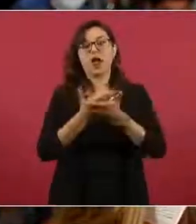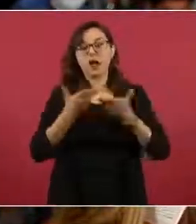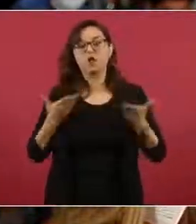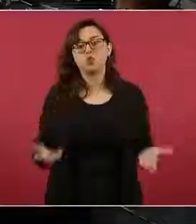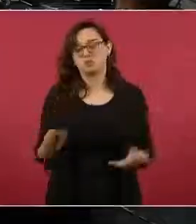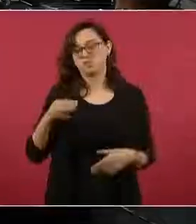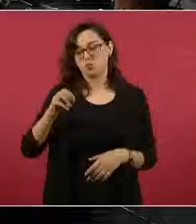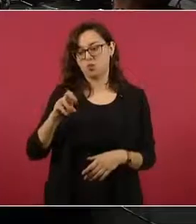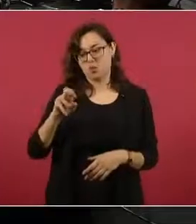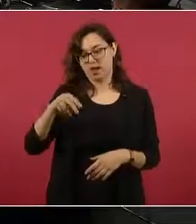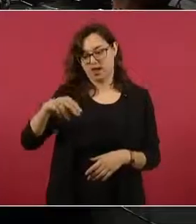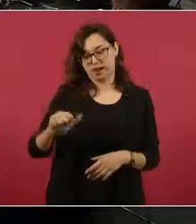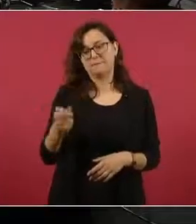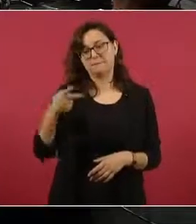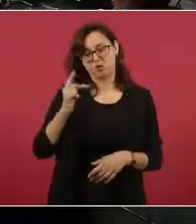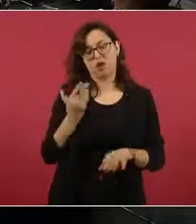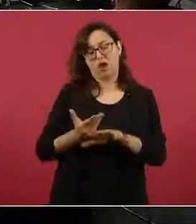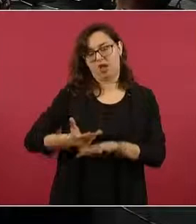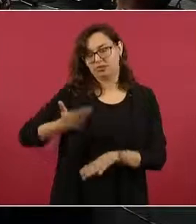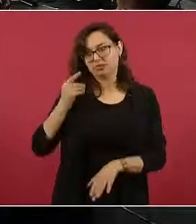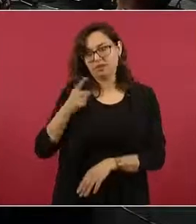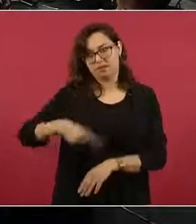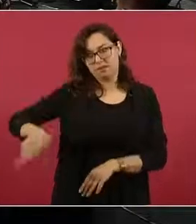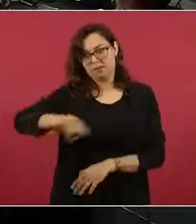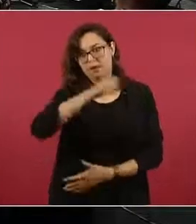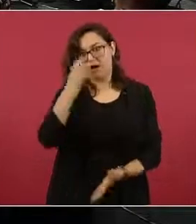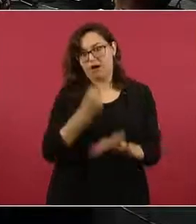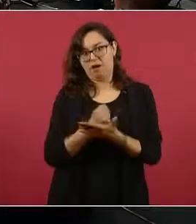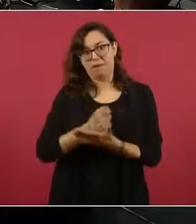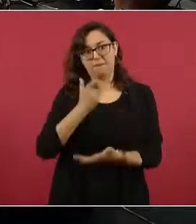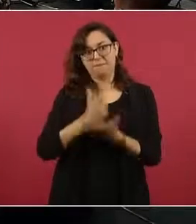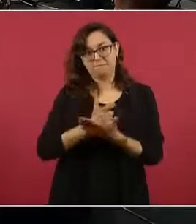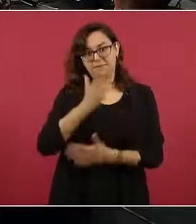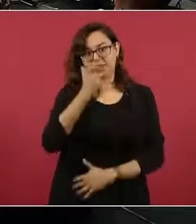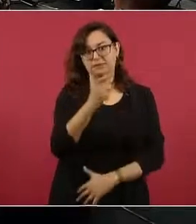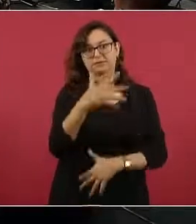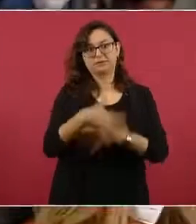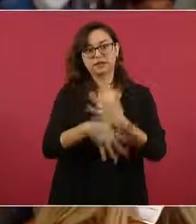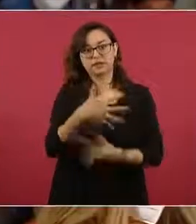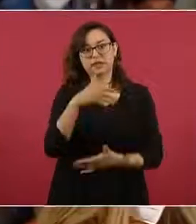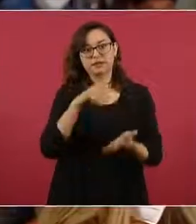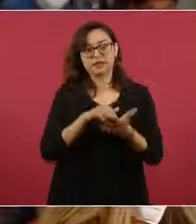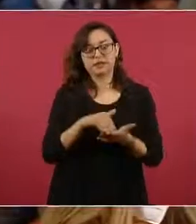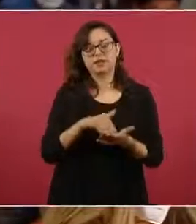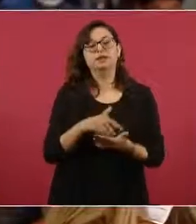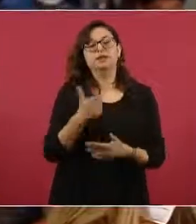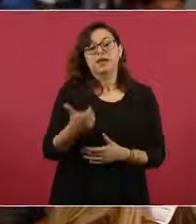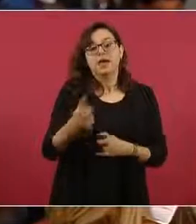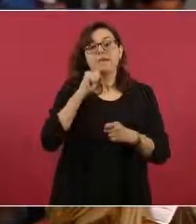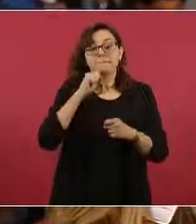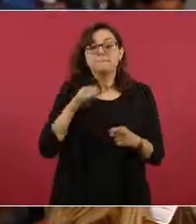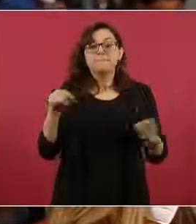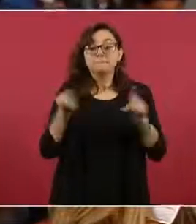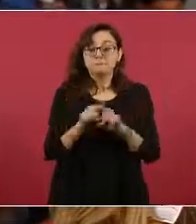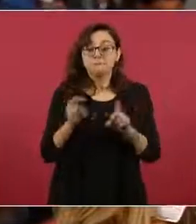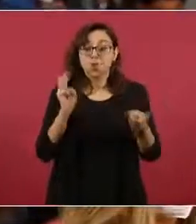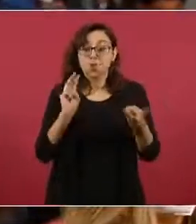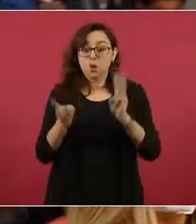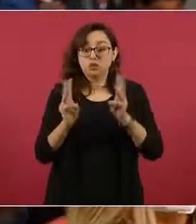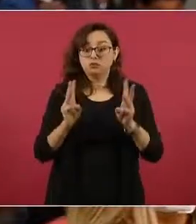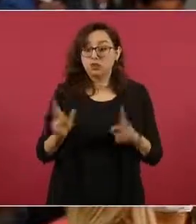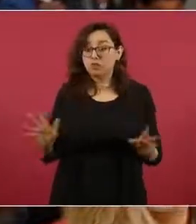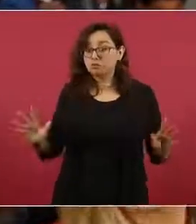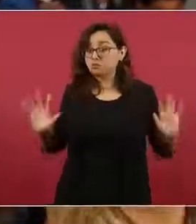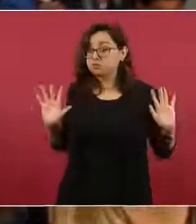Traemos también, traemos lo que es las conversaciones de Watts, donde el exfuncionario le dice que es problema de Fonatur